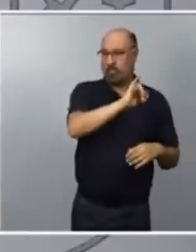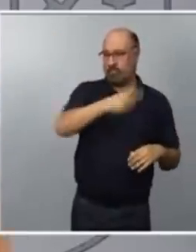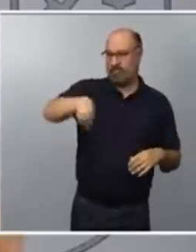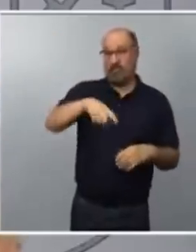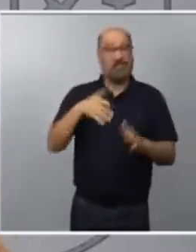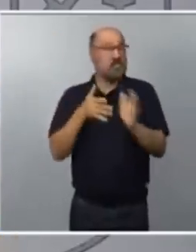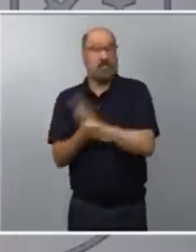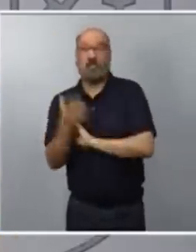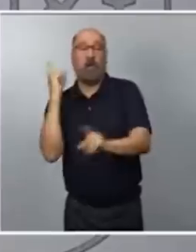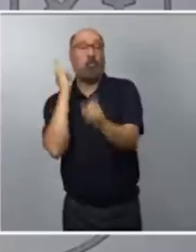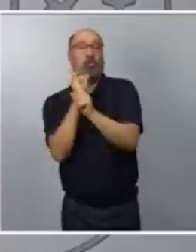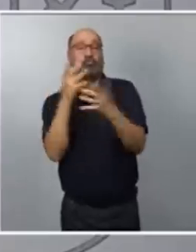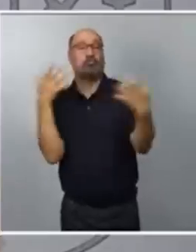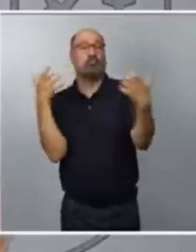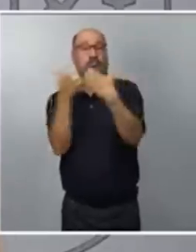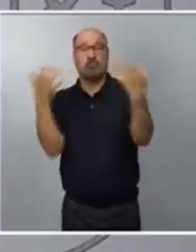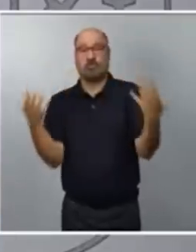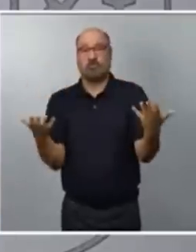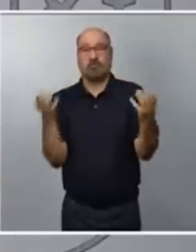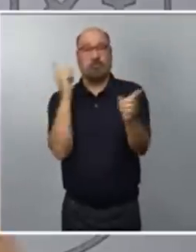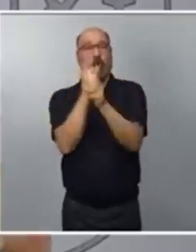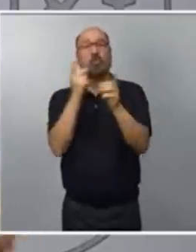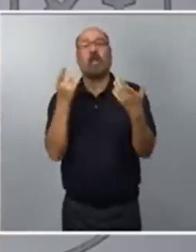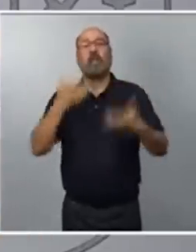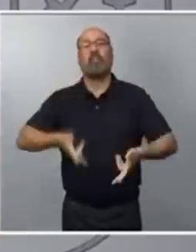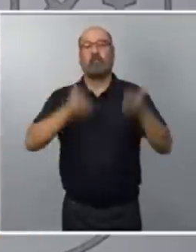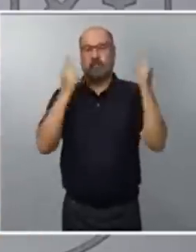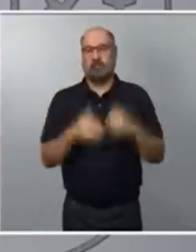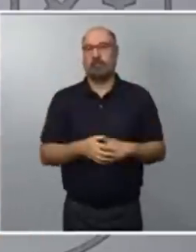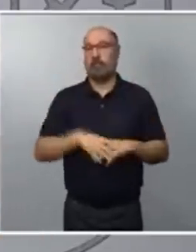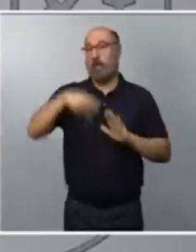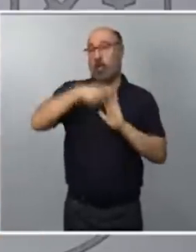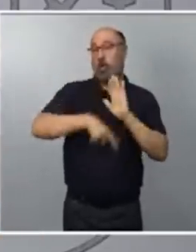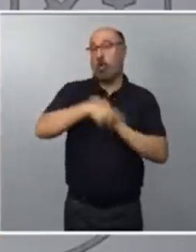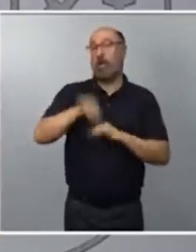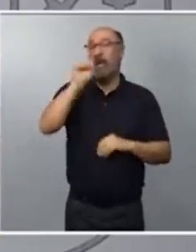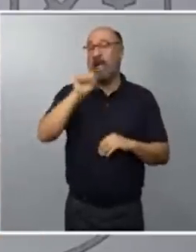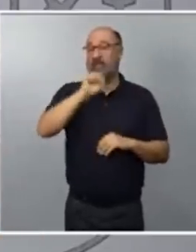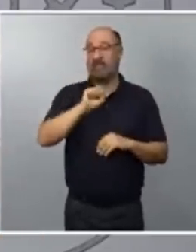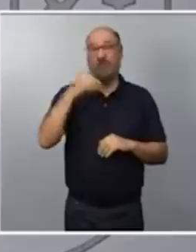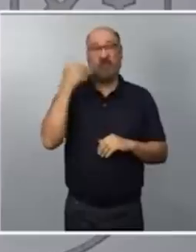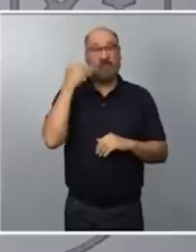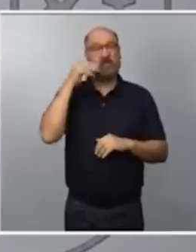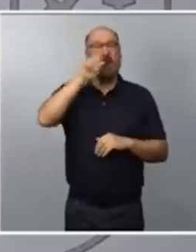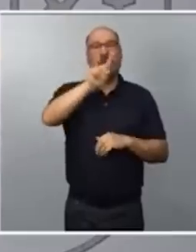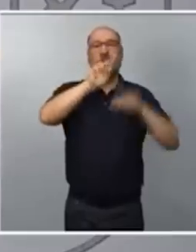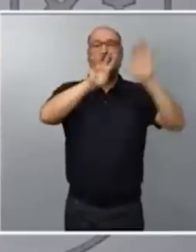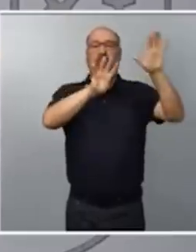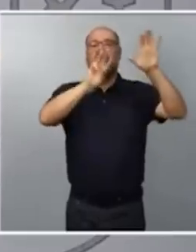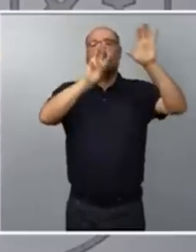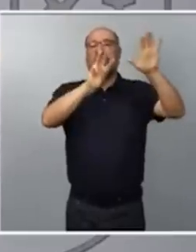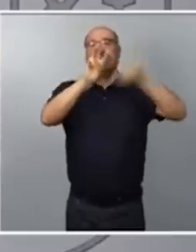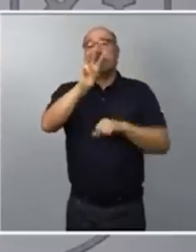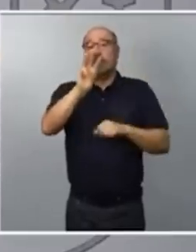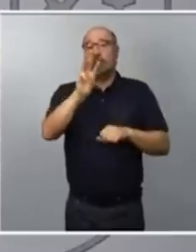no me deja más que causar sorpresa que una norma del año 1983, que no ha generado nunca problemas, los esté